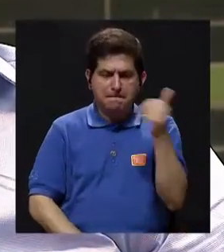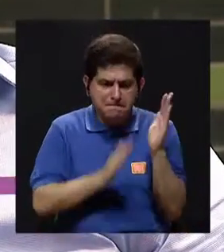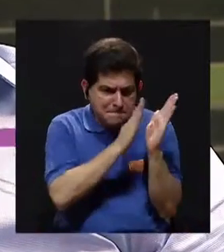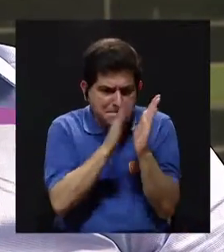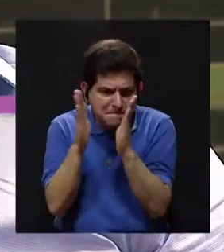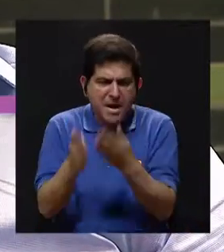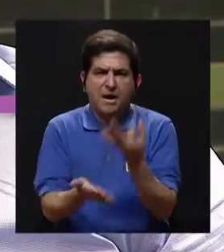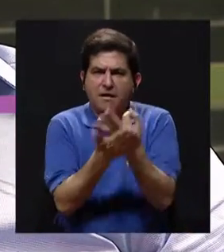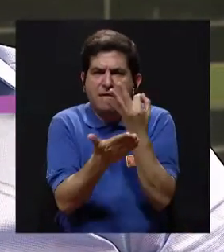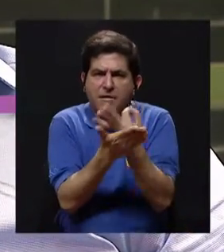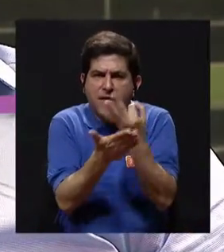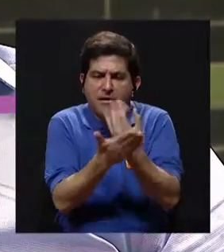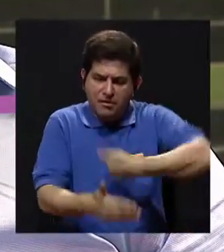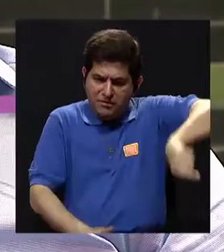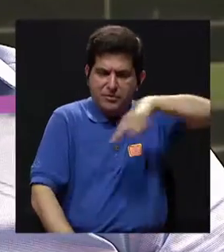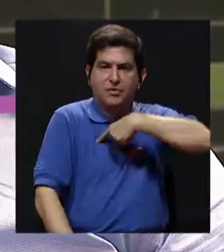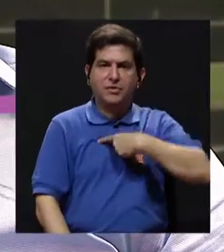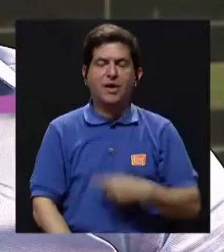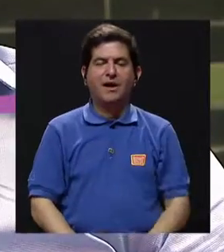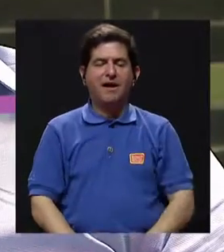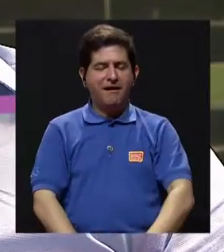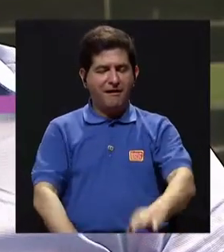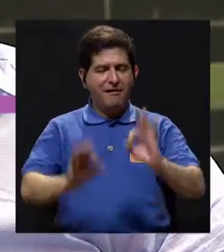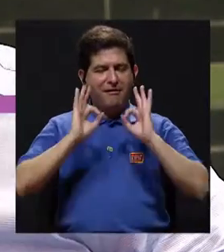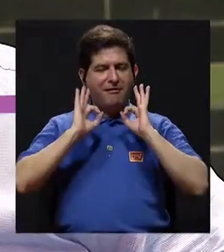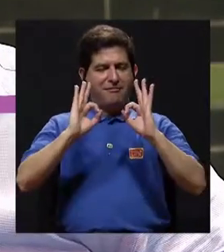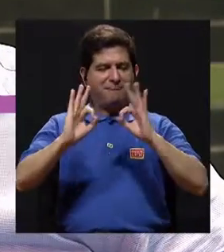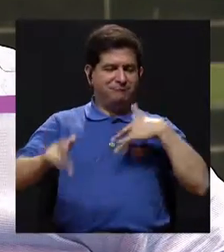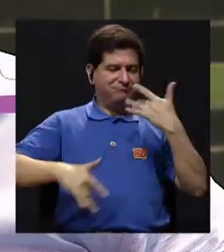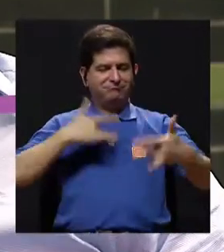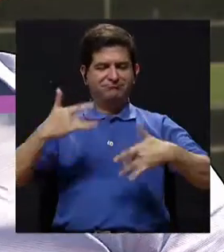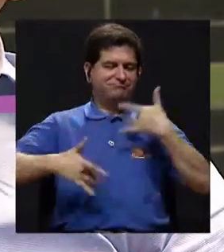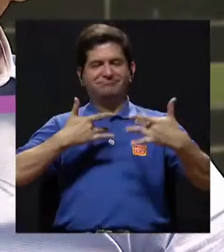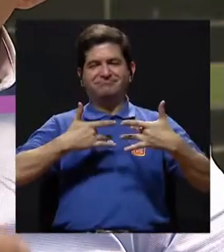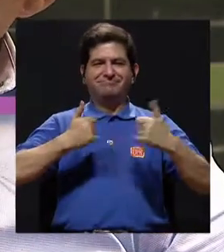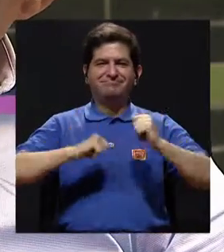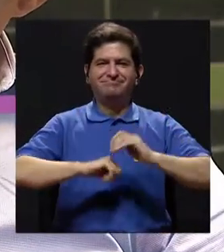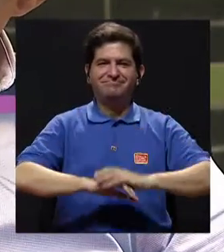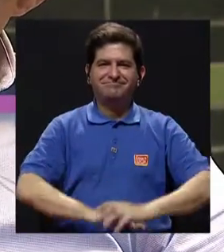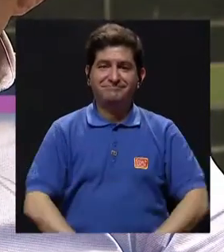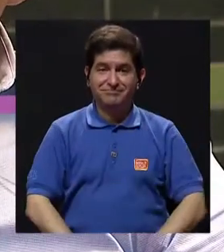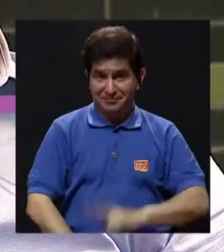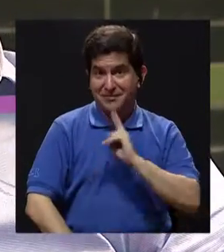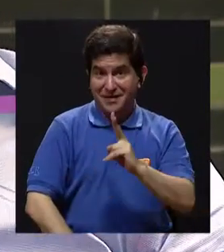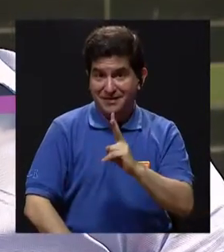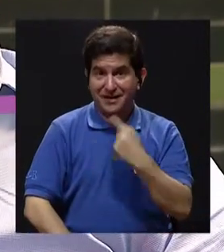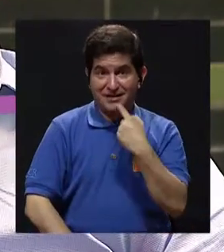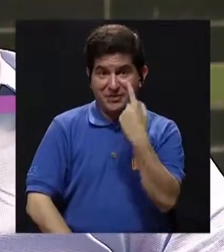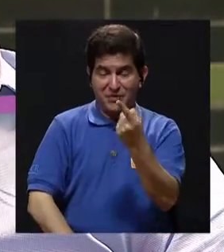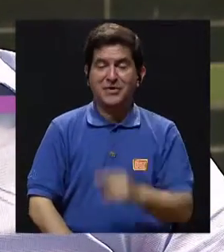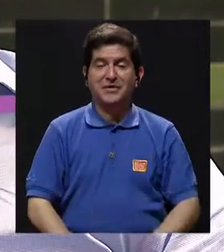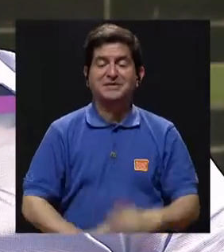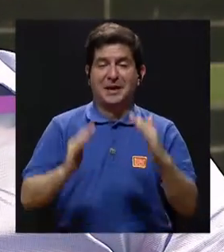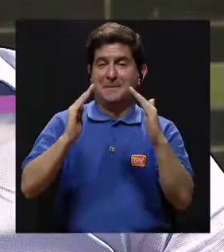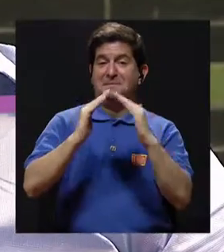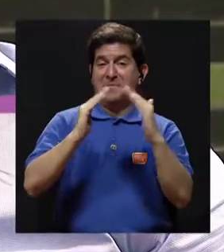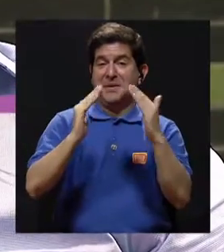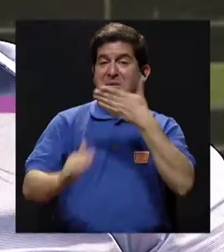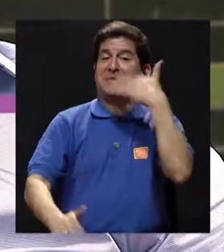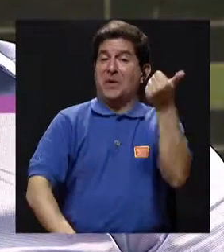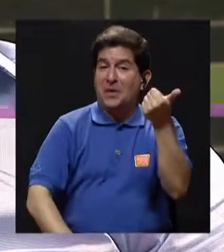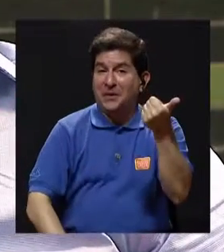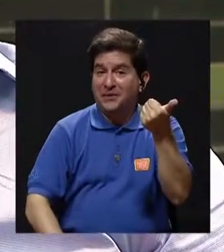organicemos nosotros nuestras finanzas, vamos a tener bienestar, que es estar bien, ¿cierto? Como lo dicen ustedes, vivir mejor.